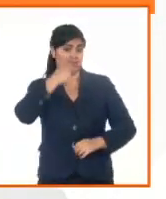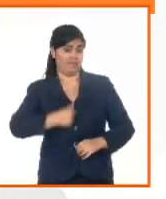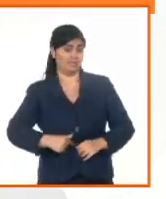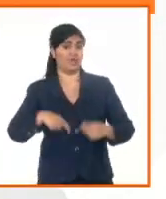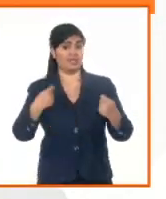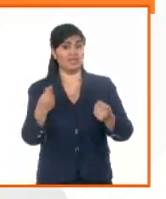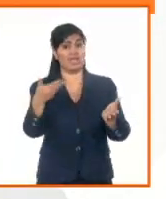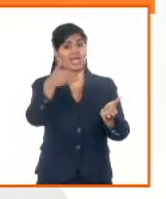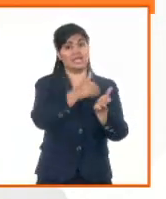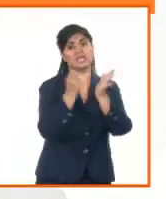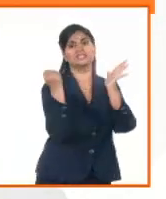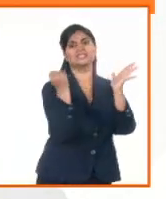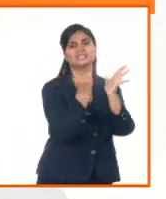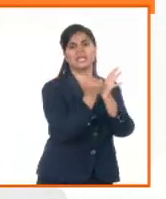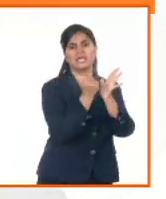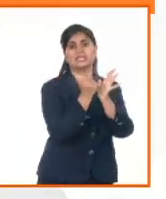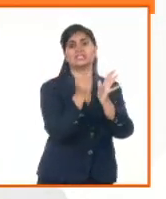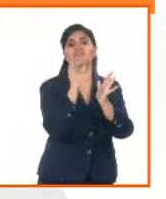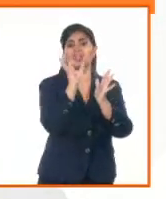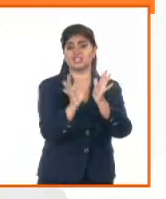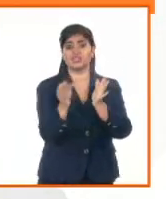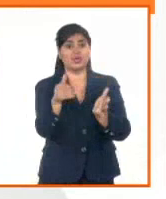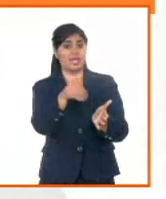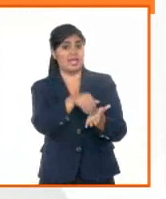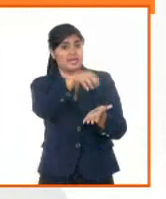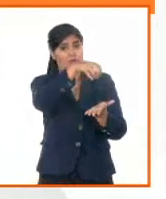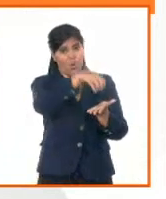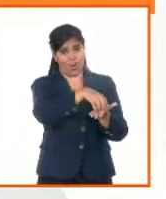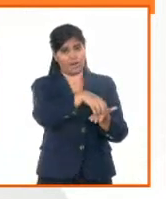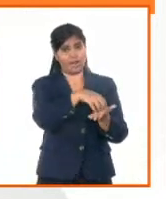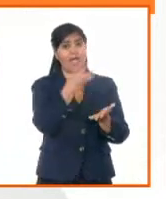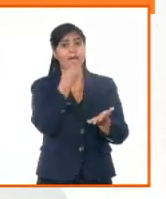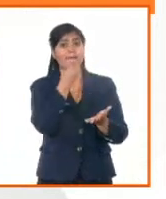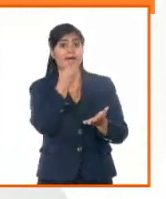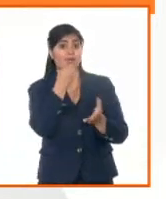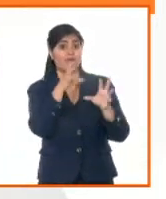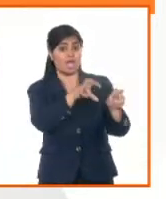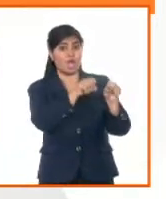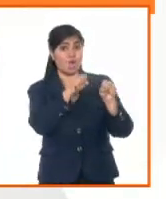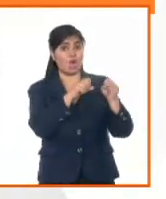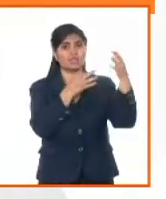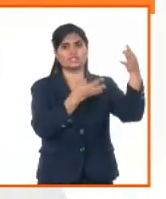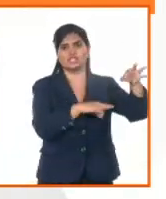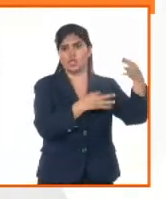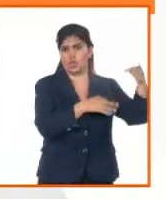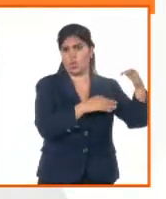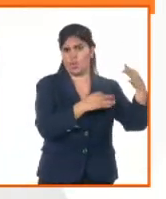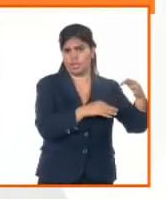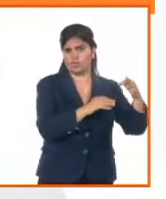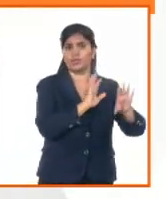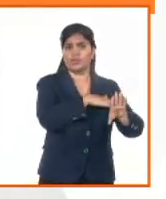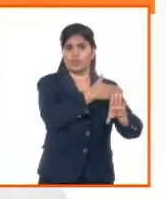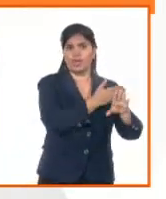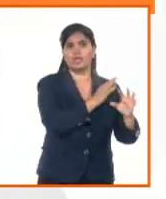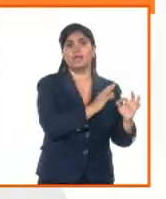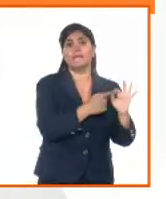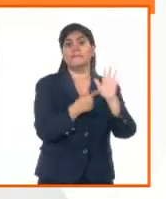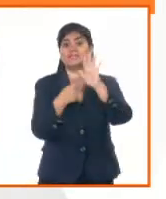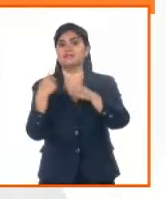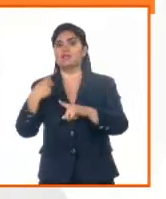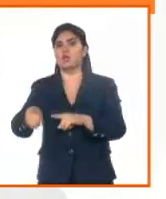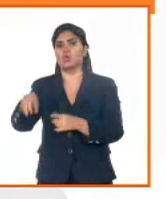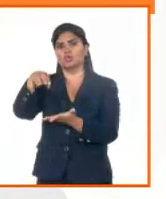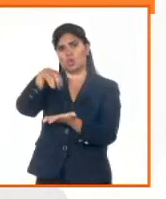certificaciones registrales para poder entonces lograr esa eficacia y ese efecto que deben tener los instrumentos